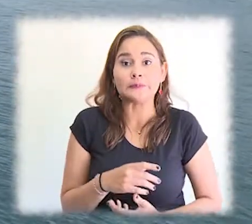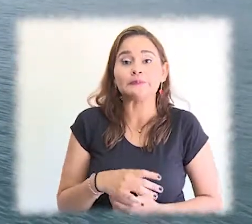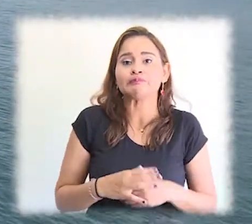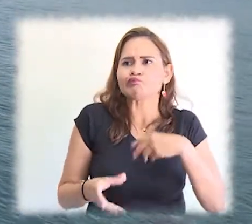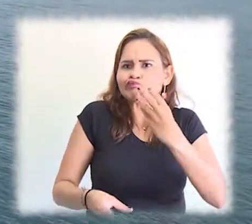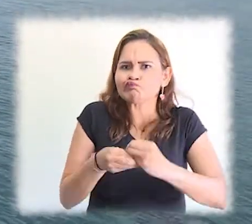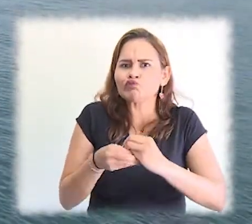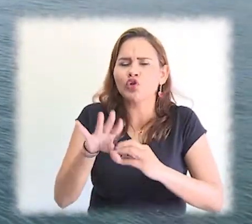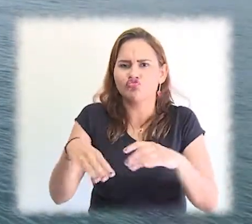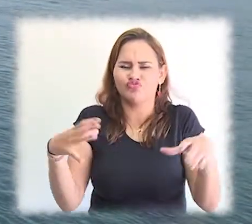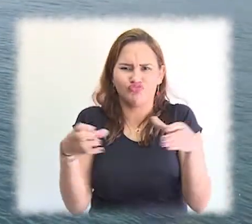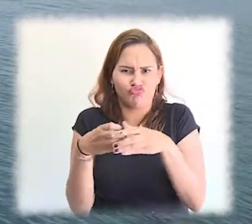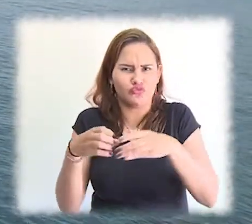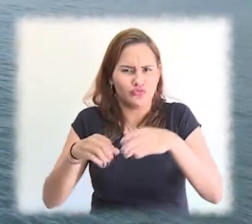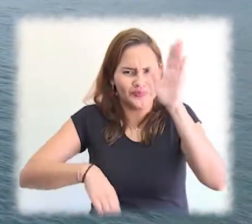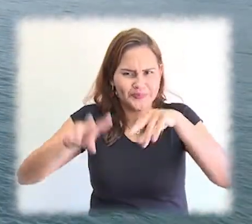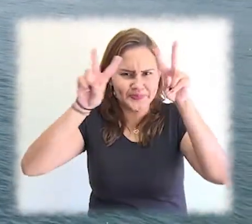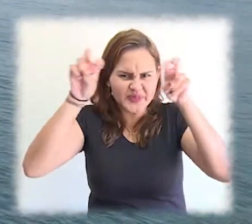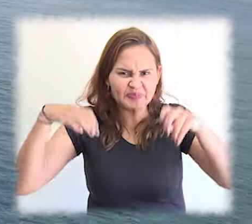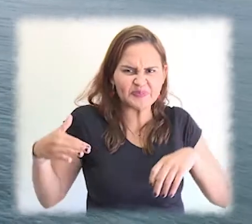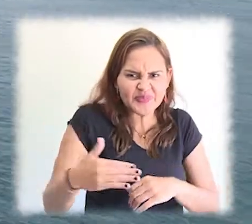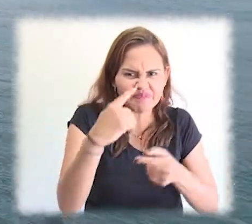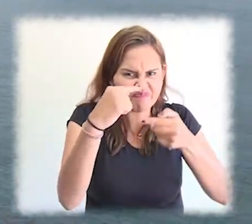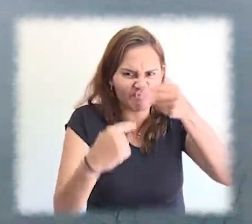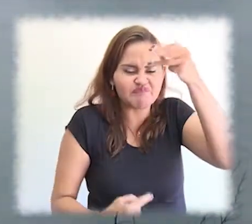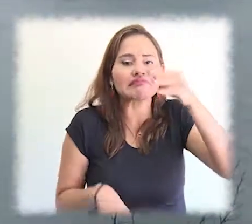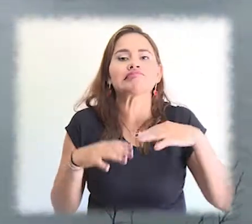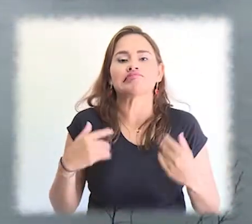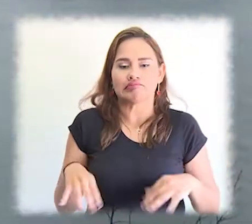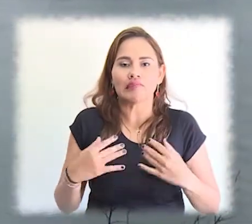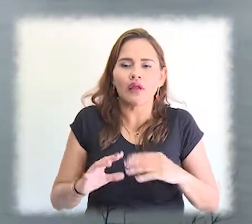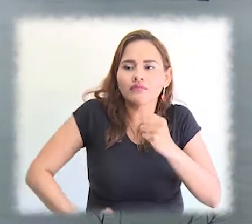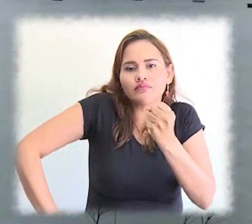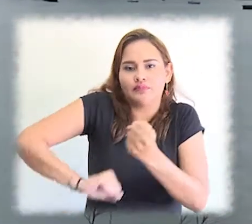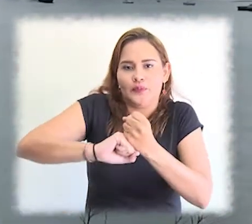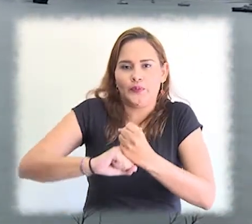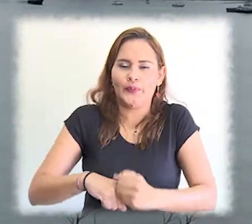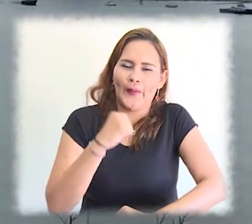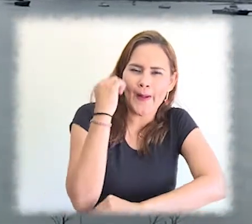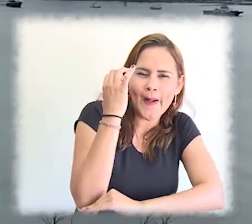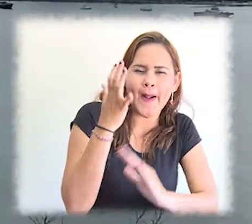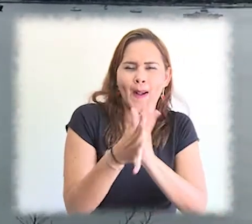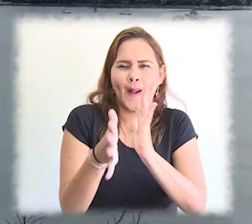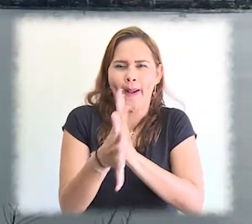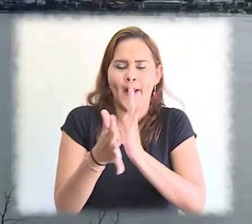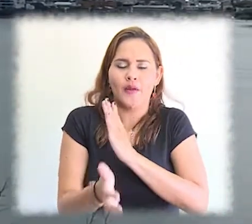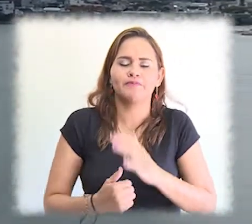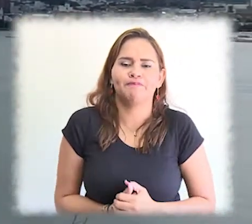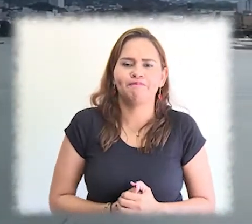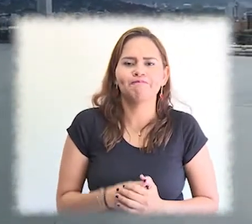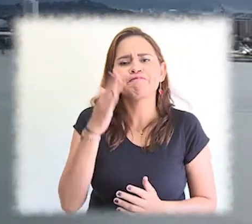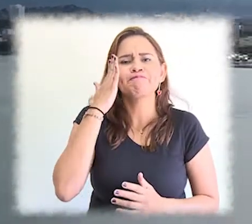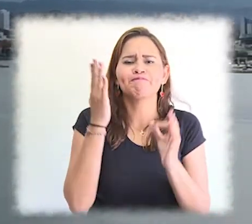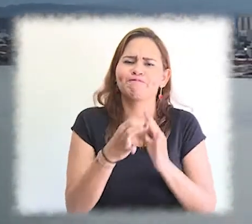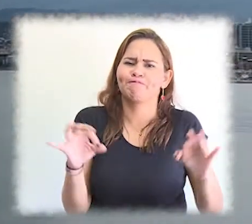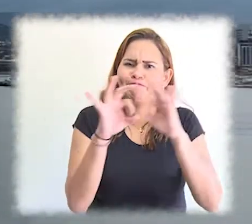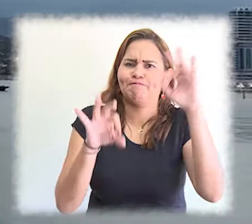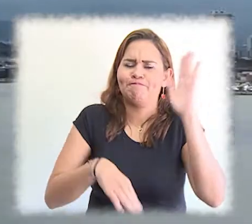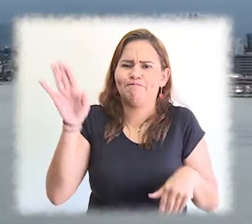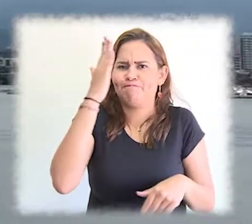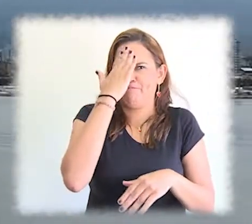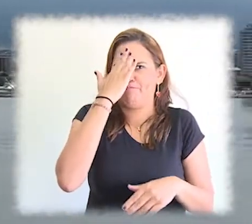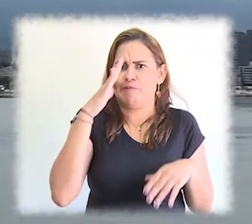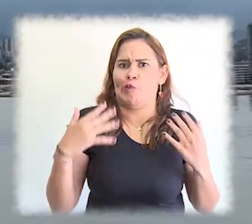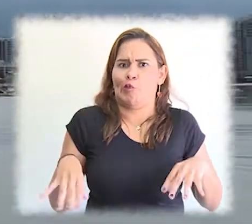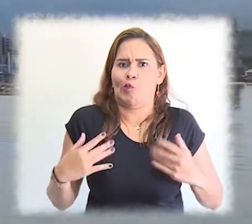entrando, porque efectivamente el mar nos da unas posibilidades importantes para Colombia para desarrollarse de manera sostenible.